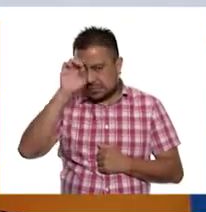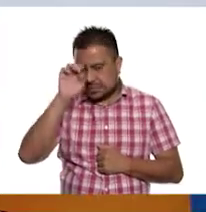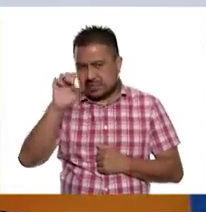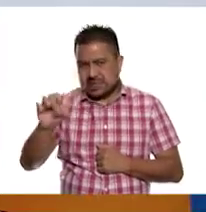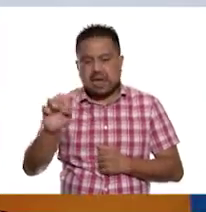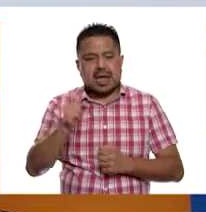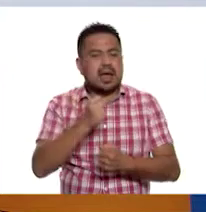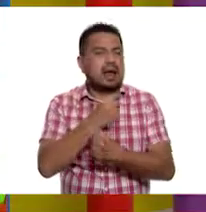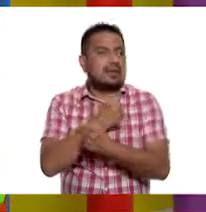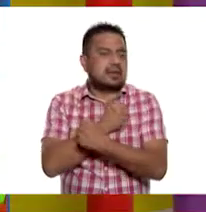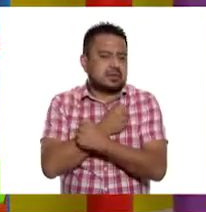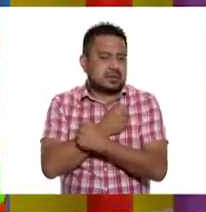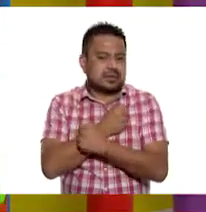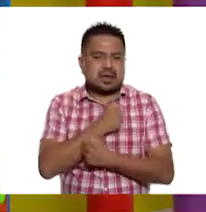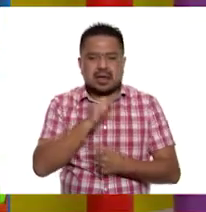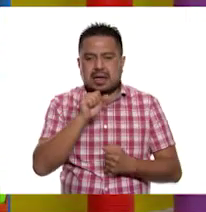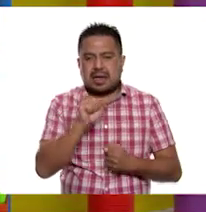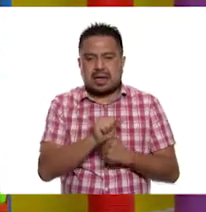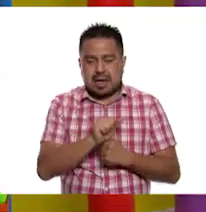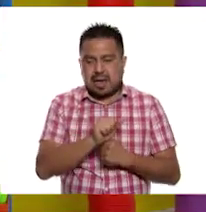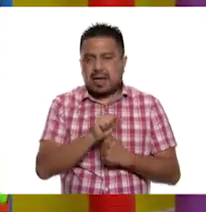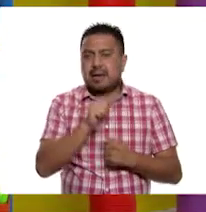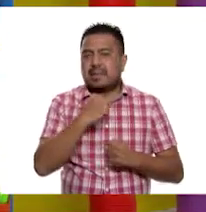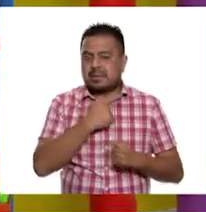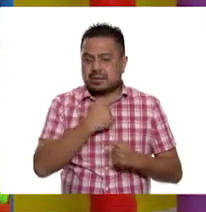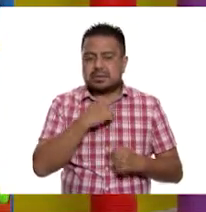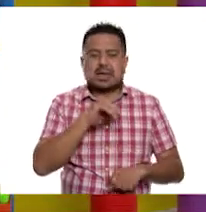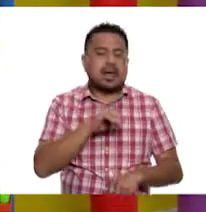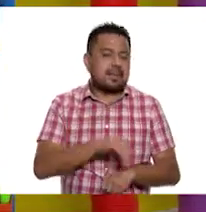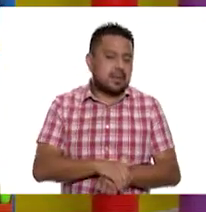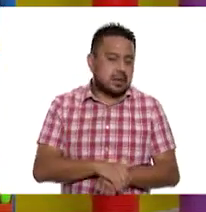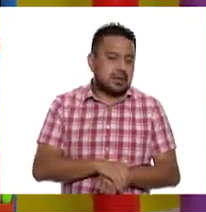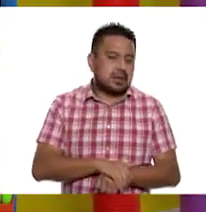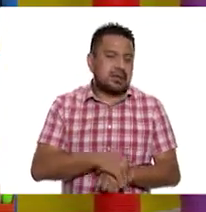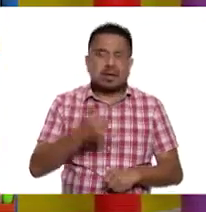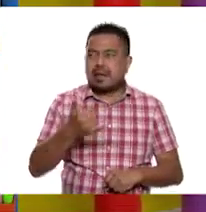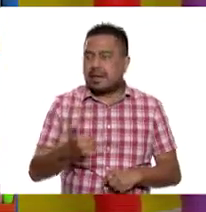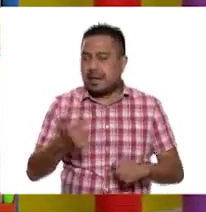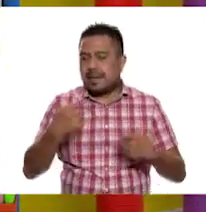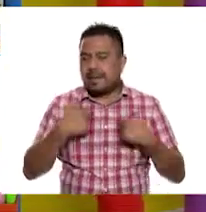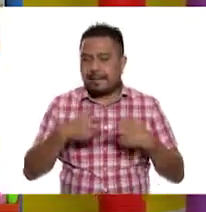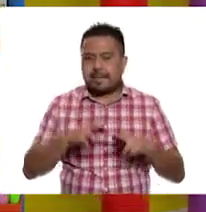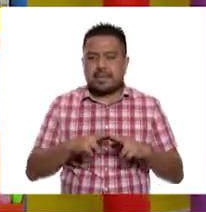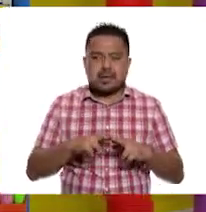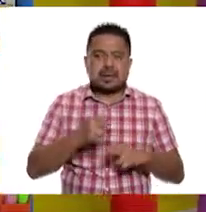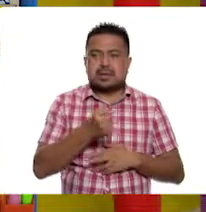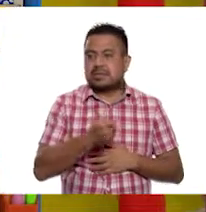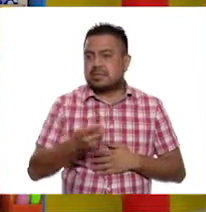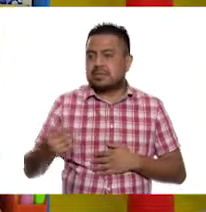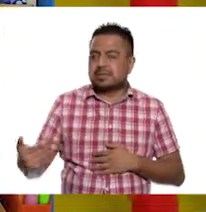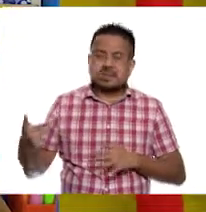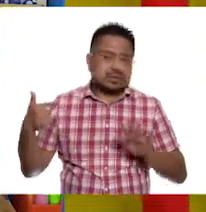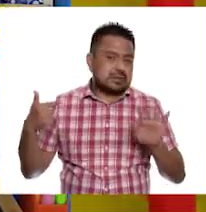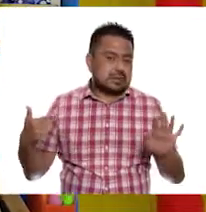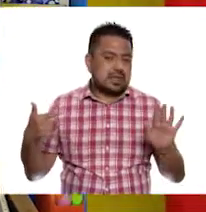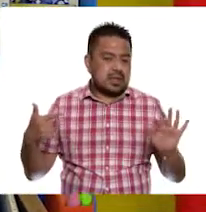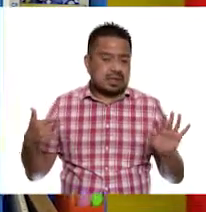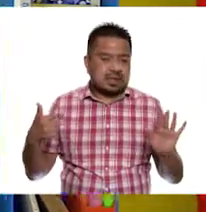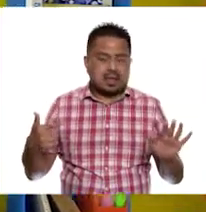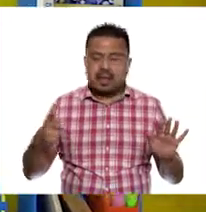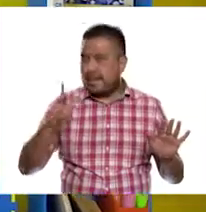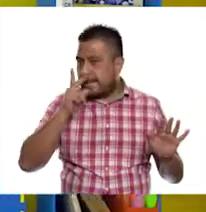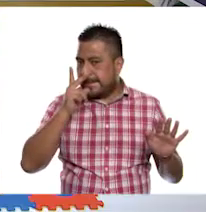abrazar a mis amigos y maestra. Efectivamente son siete.